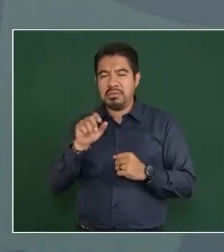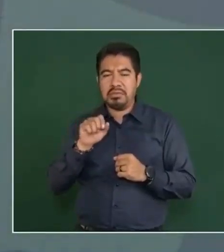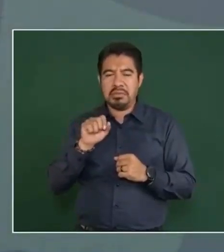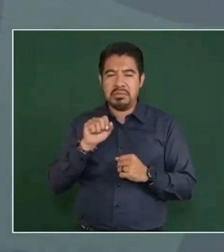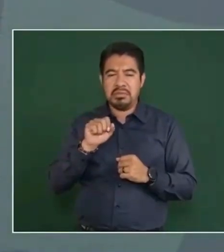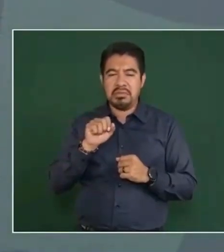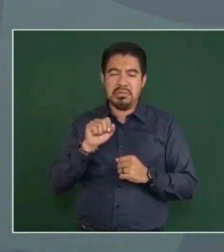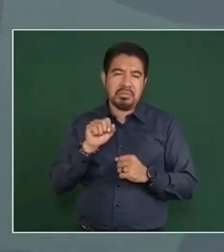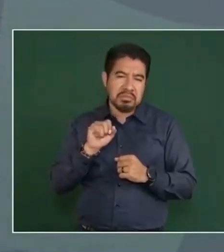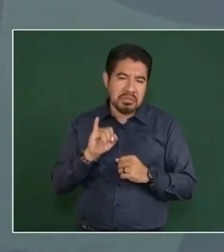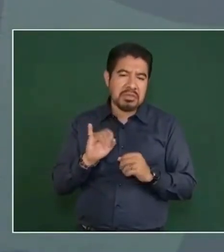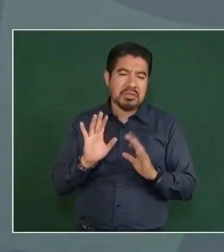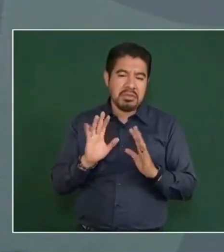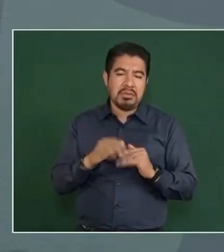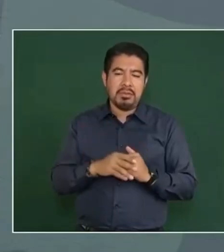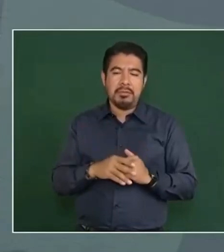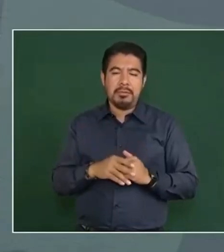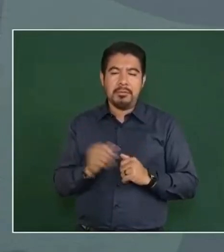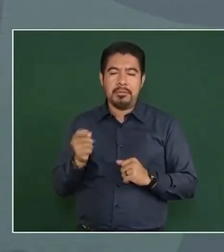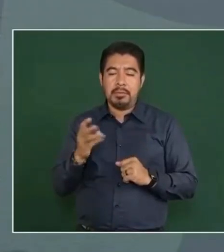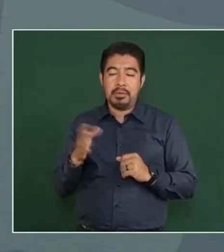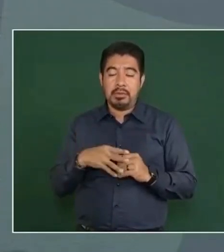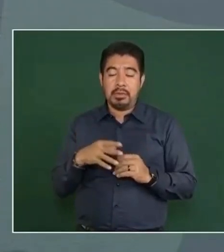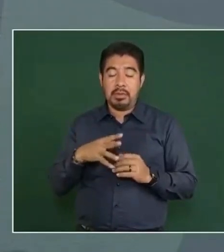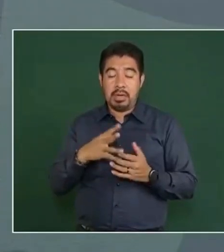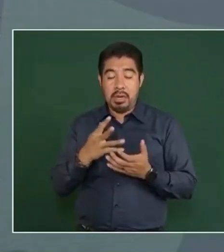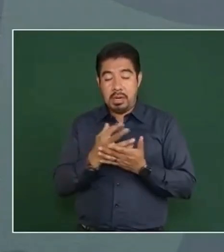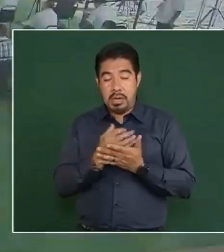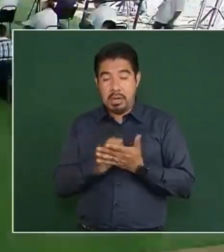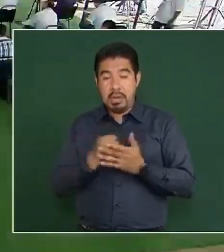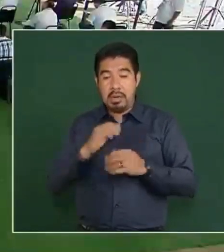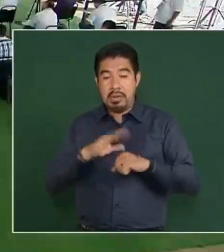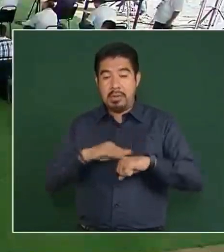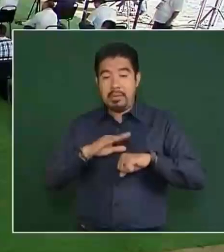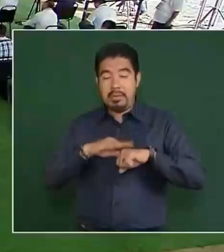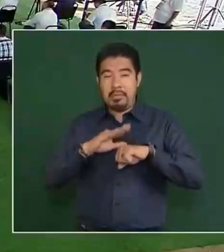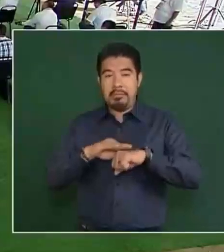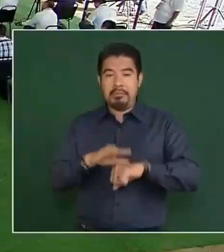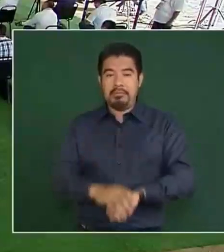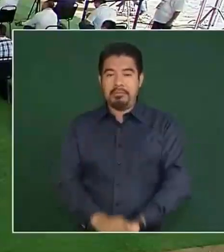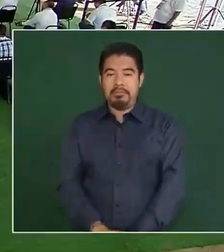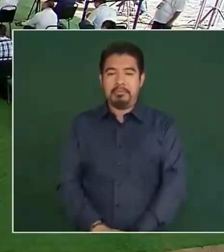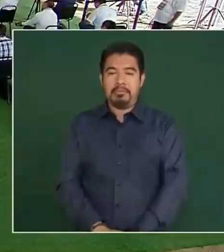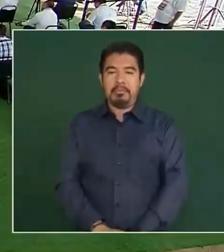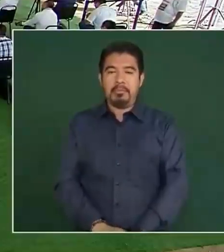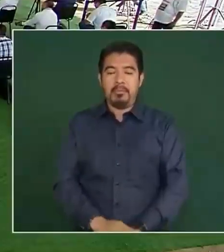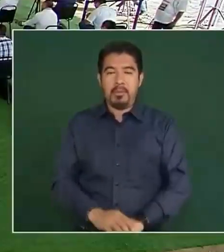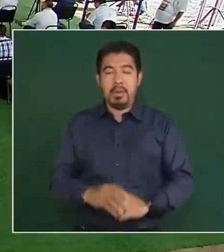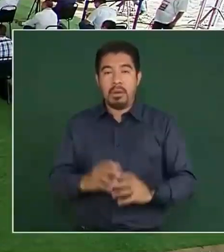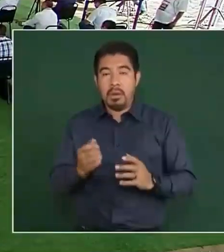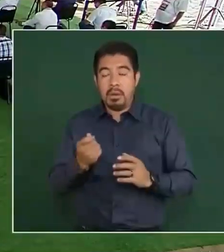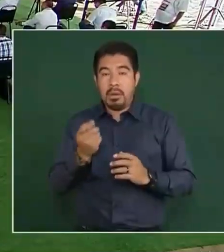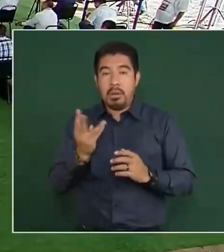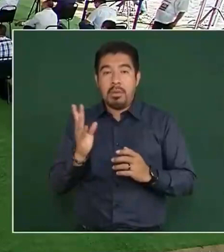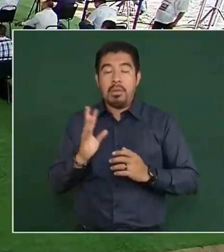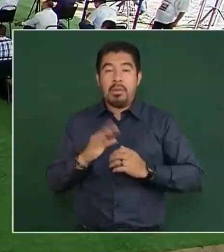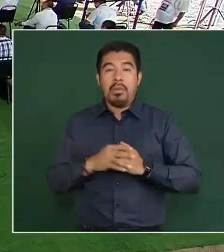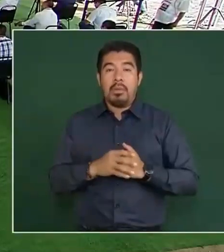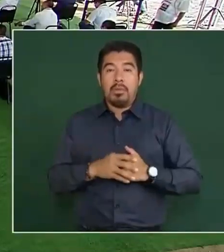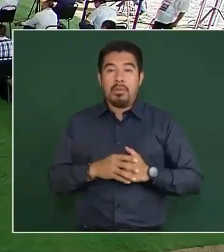son los que pues ganan más, son los